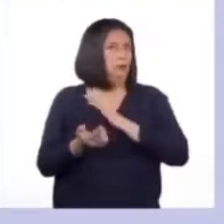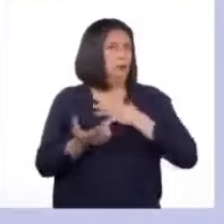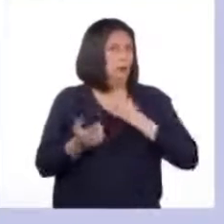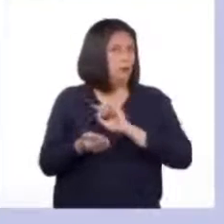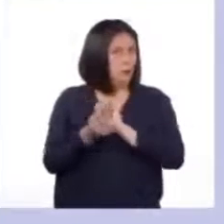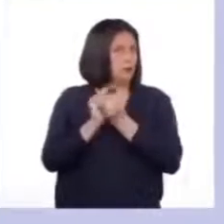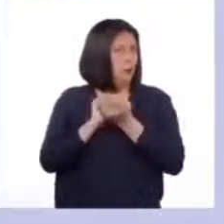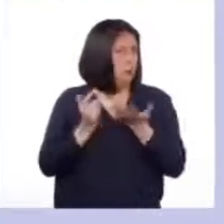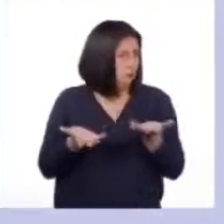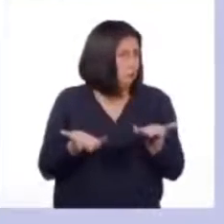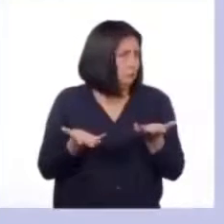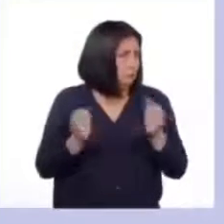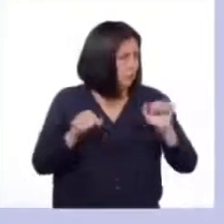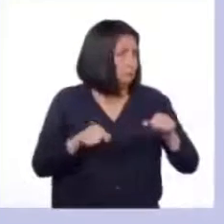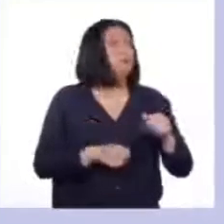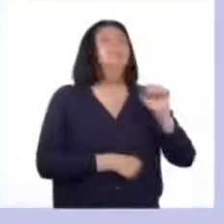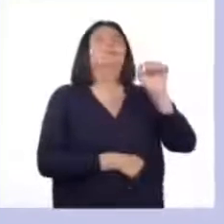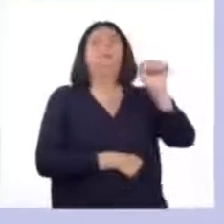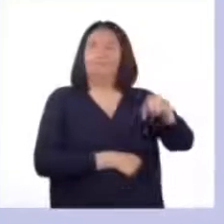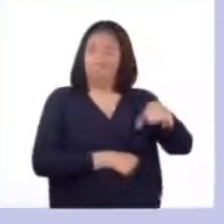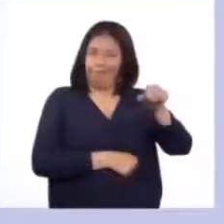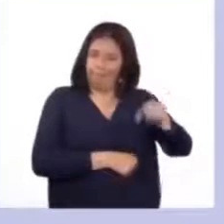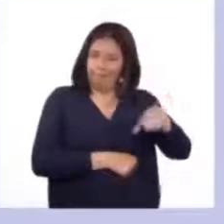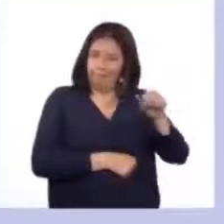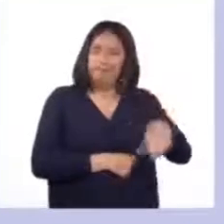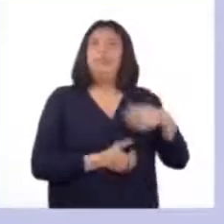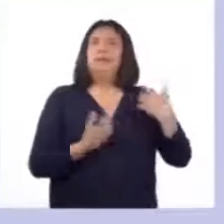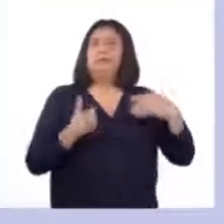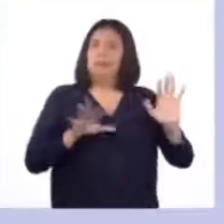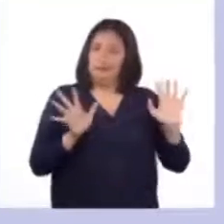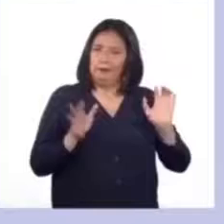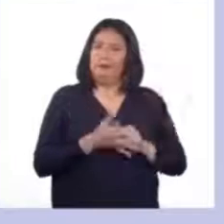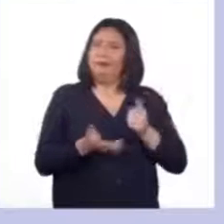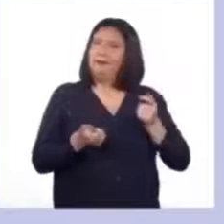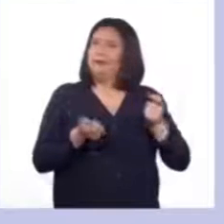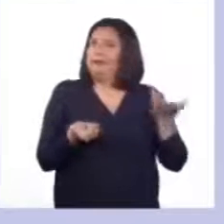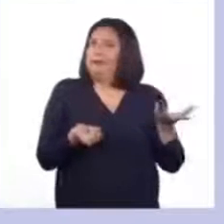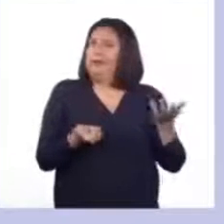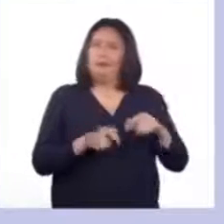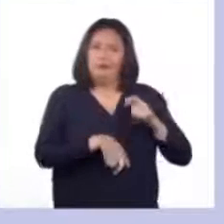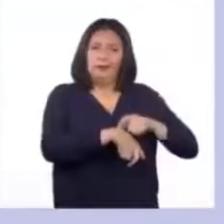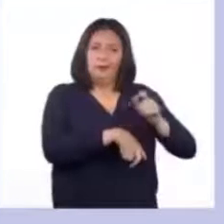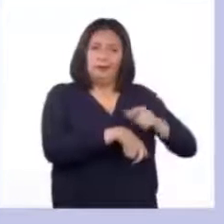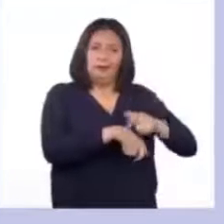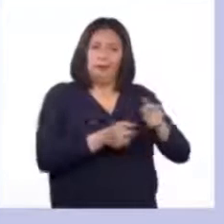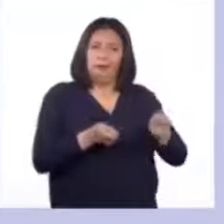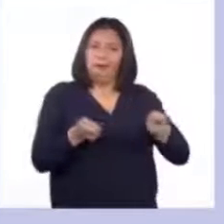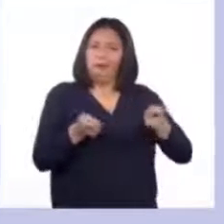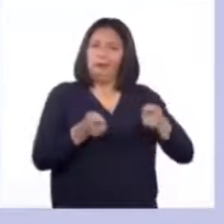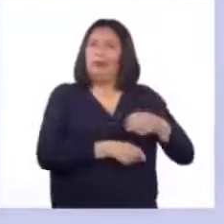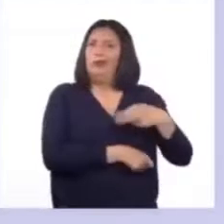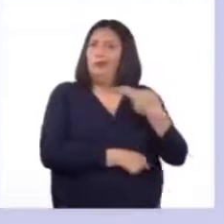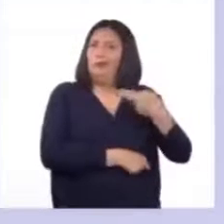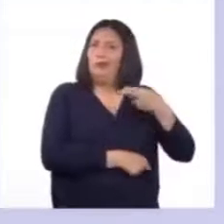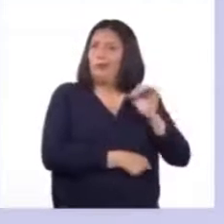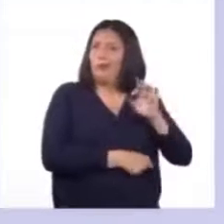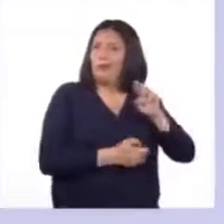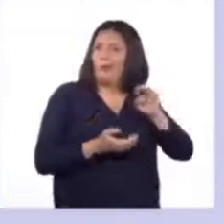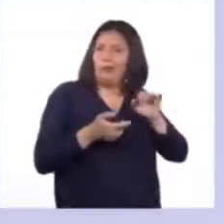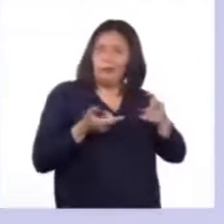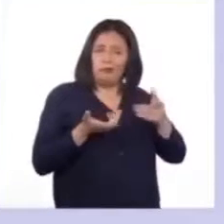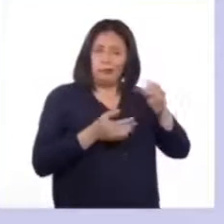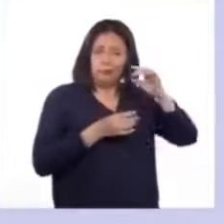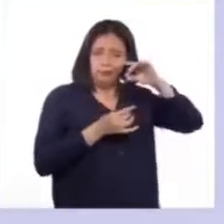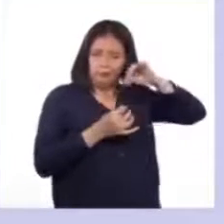Así es, Patricia. Al estar la pubertad controlada por hormonas, éstas no solo afectan tu cuerpo, sino